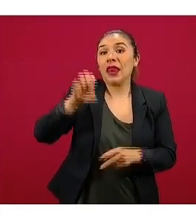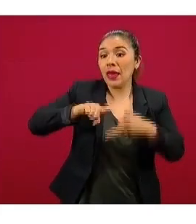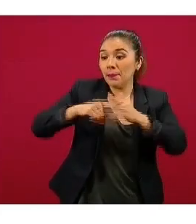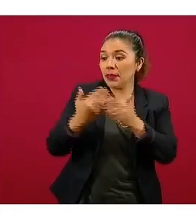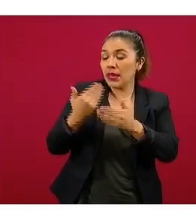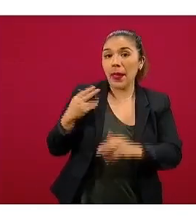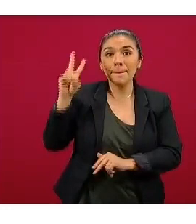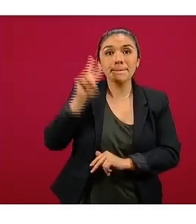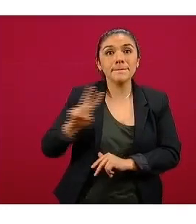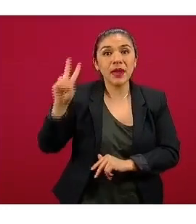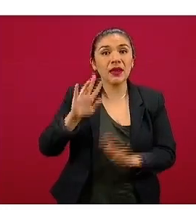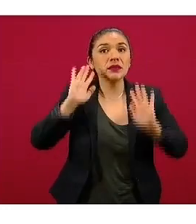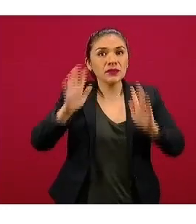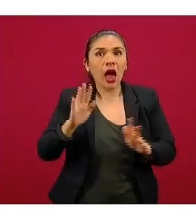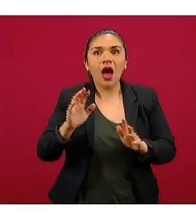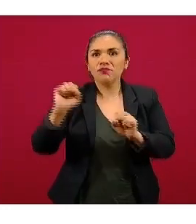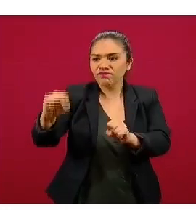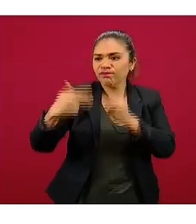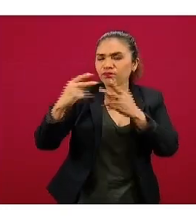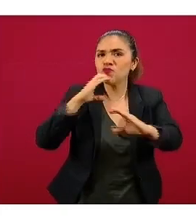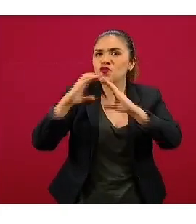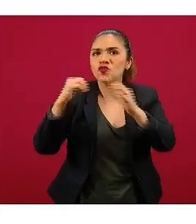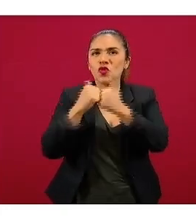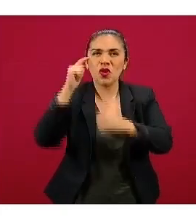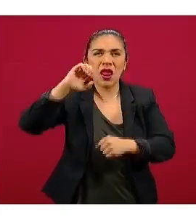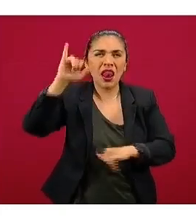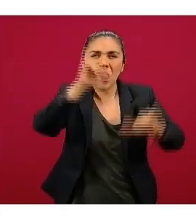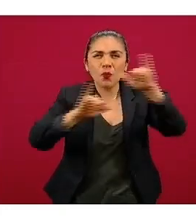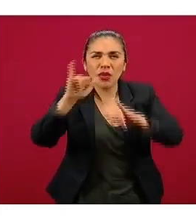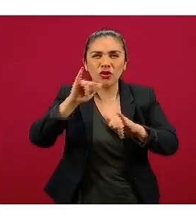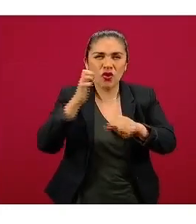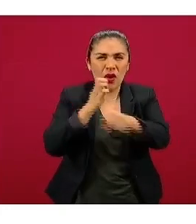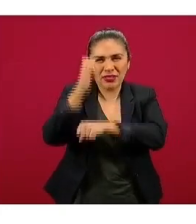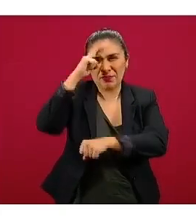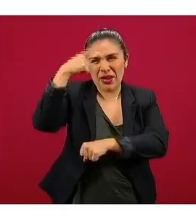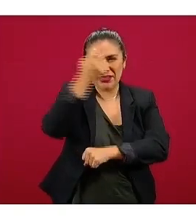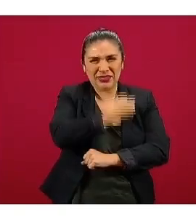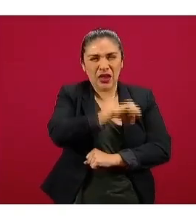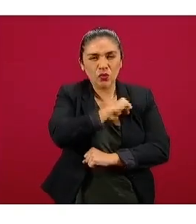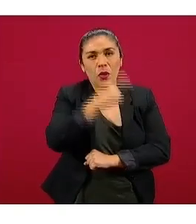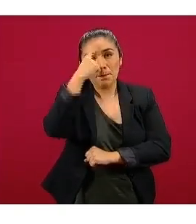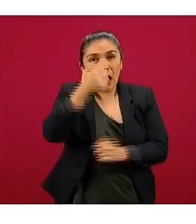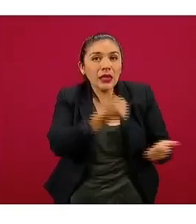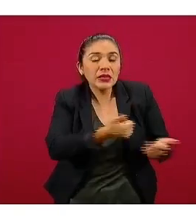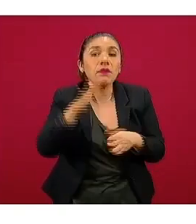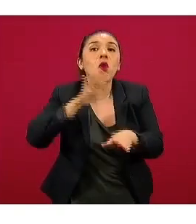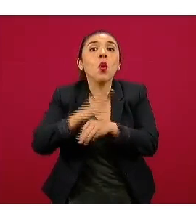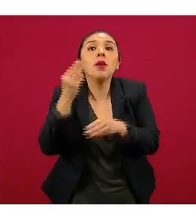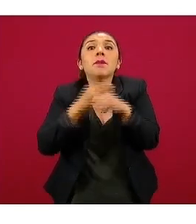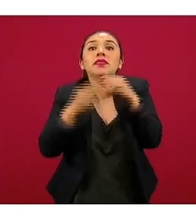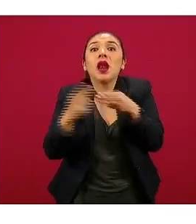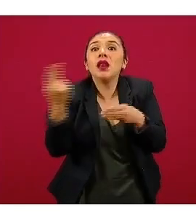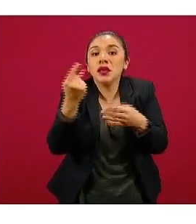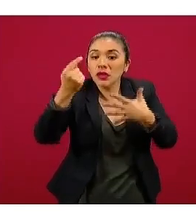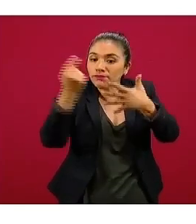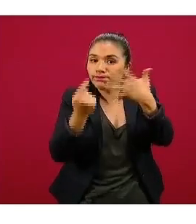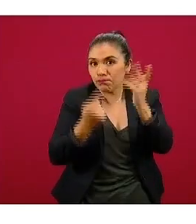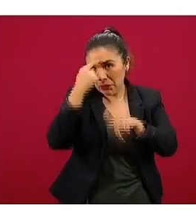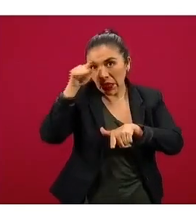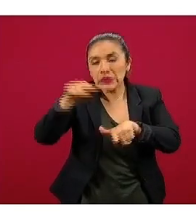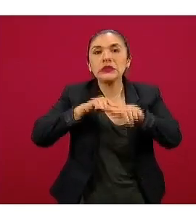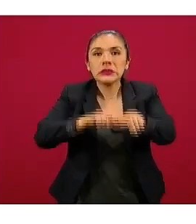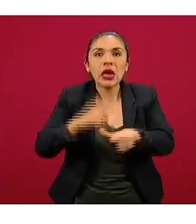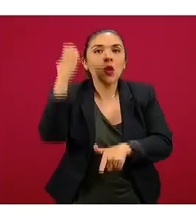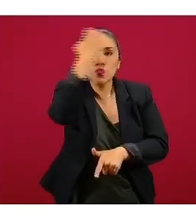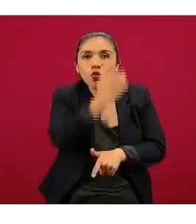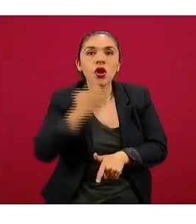pasado, entró en comunicación con el Laboratorio Estatal de Salud Pública para asegurar todos los insumos que este necesita para que puedan continuar